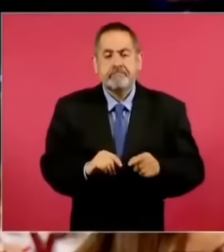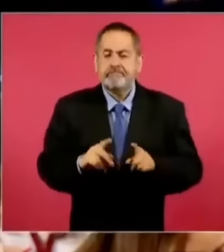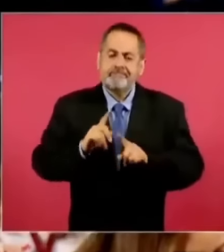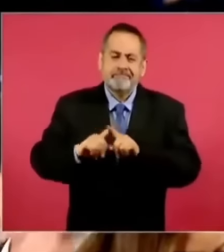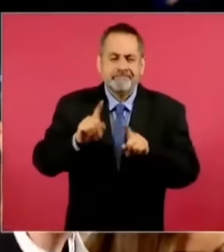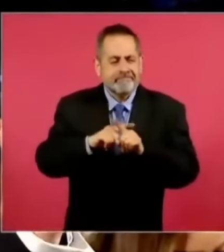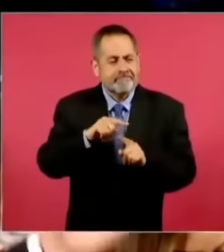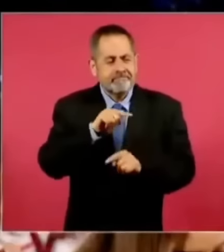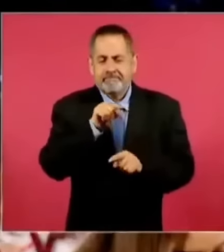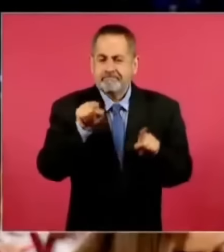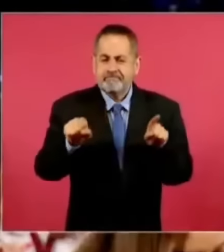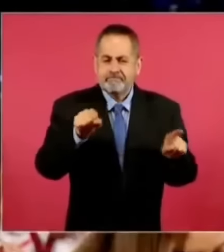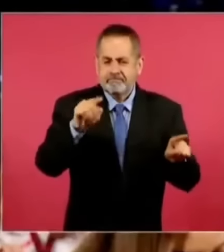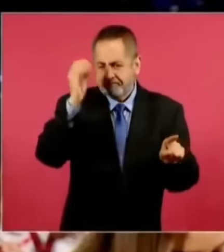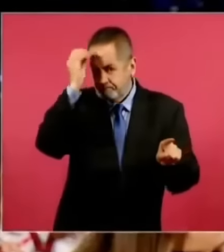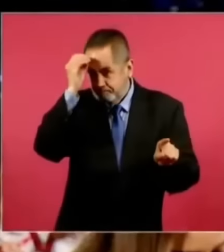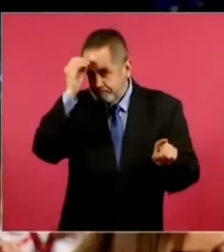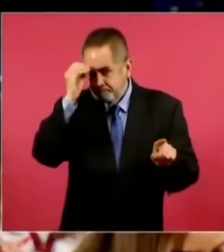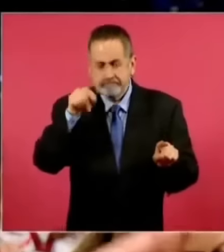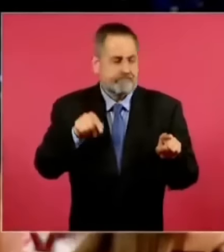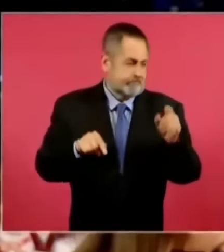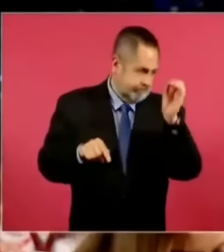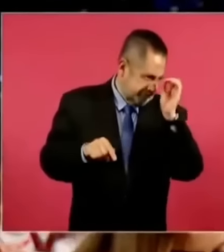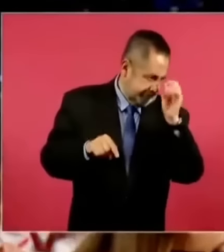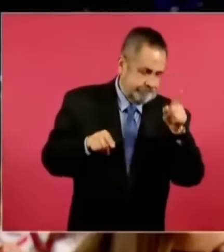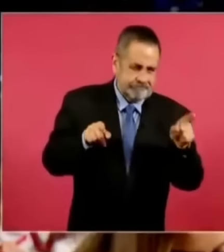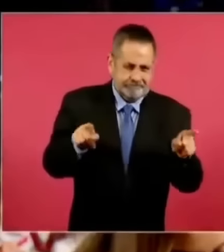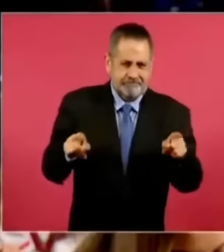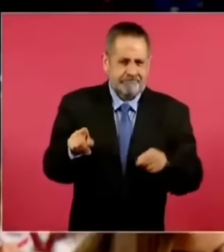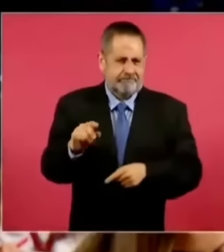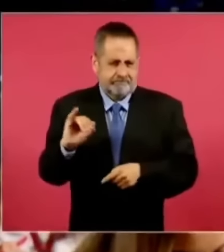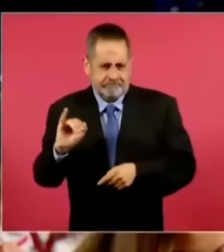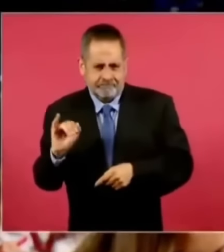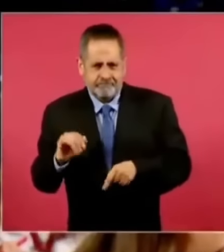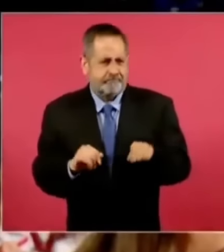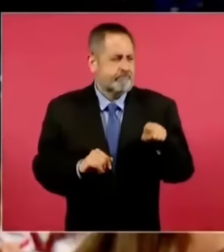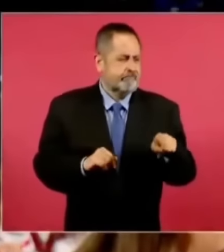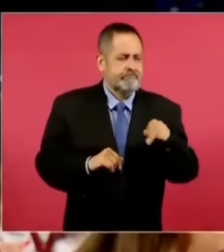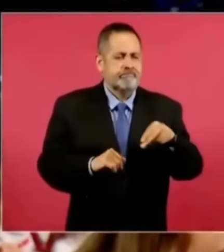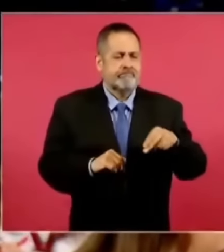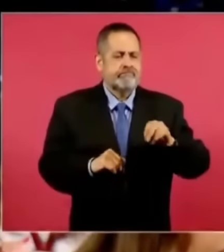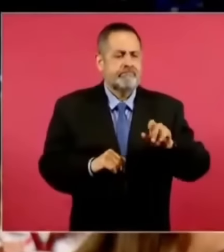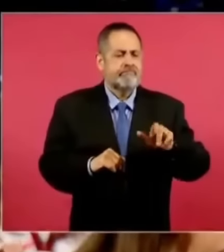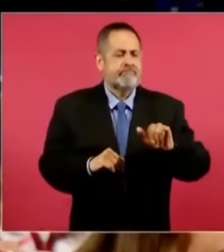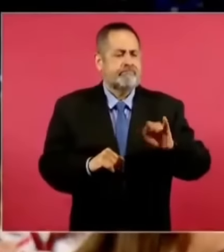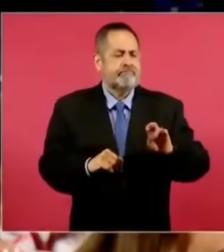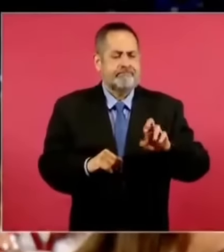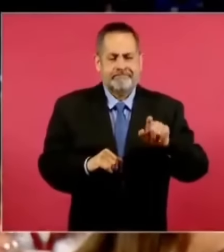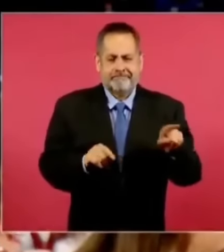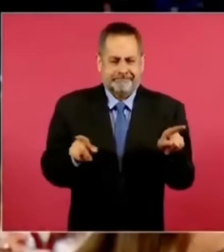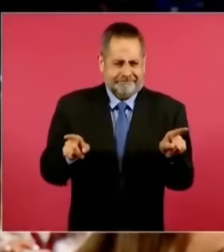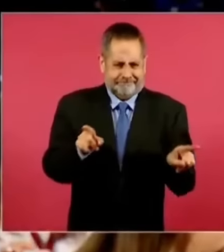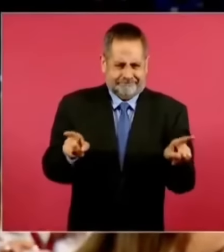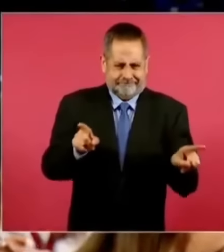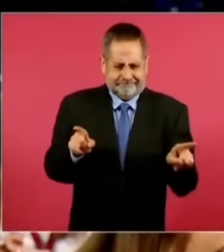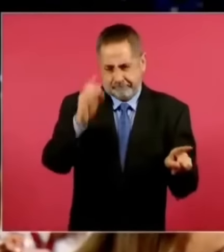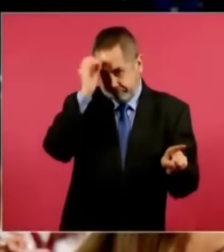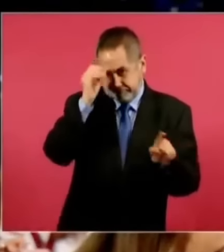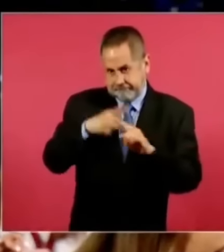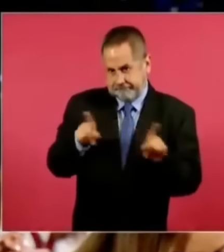opiniones de un referente izquierda y de un referente neoliberal de estos últimos años, presidente,